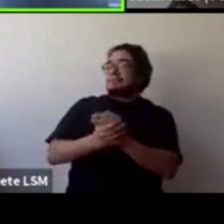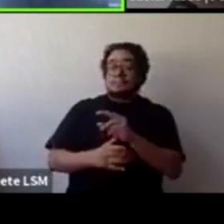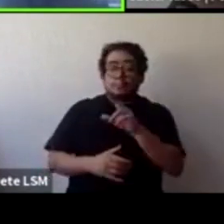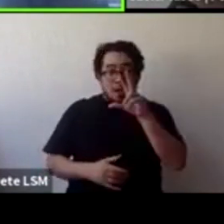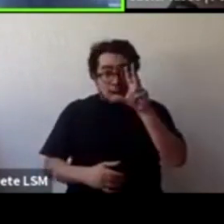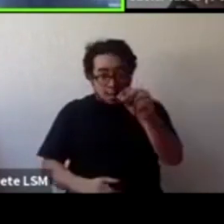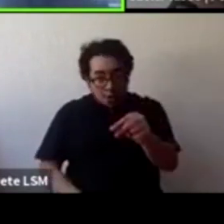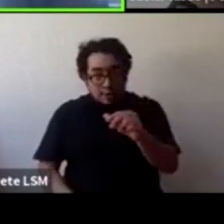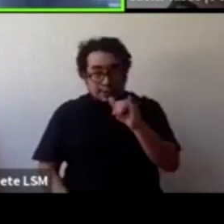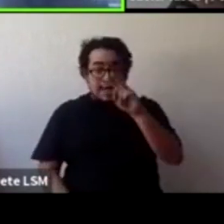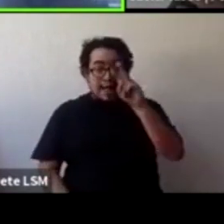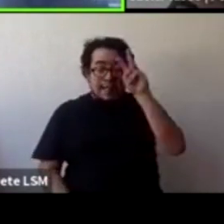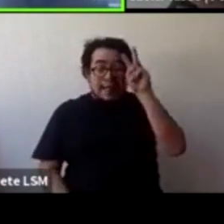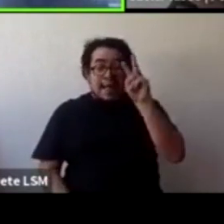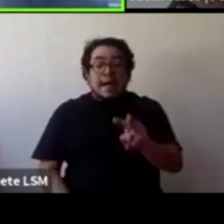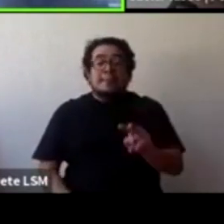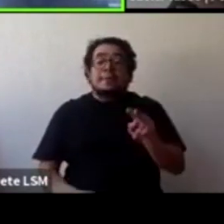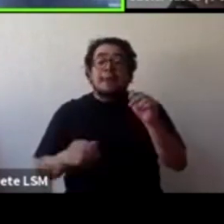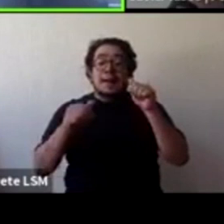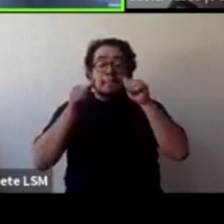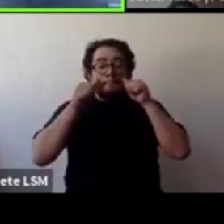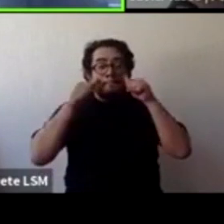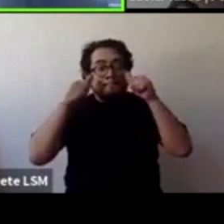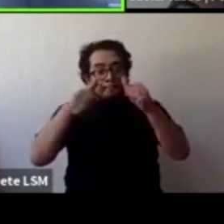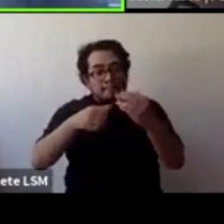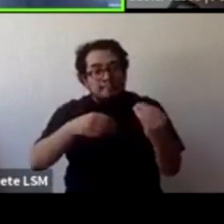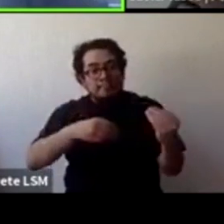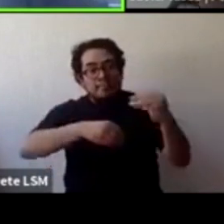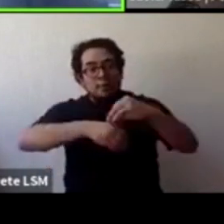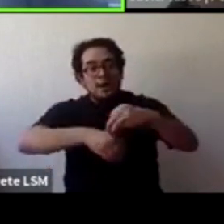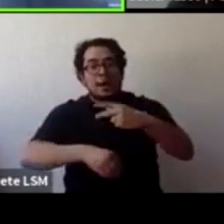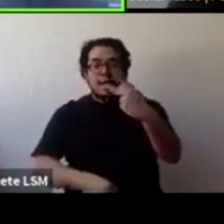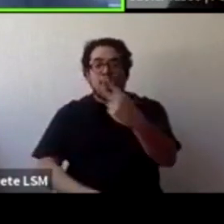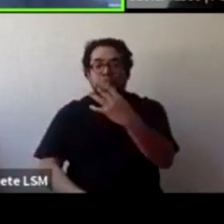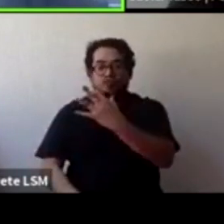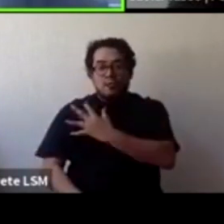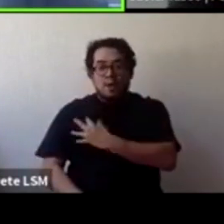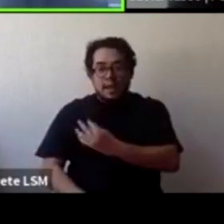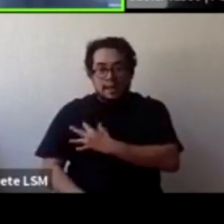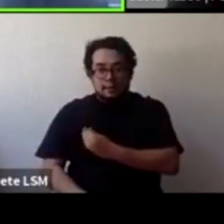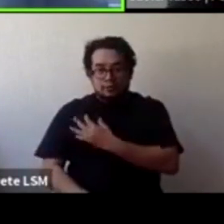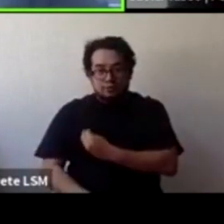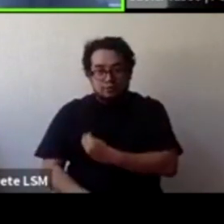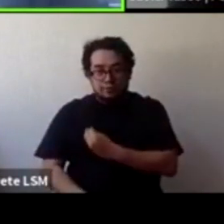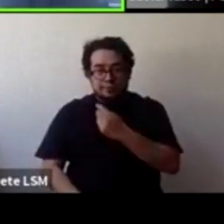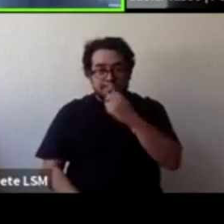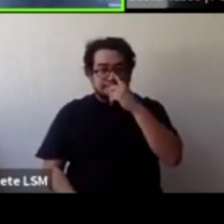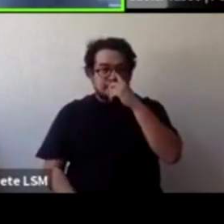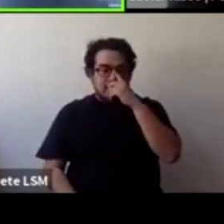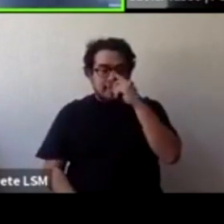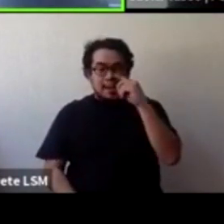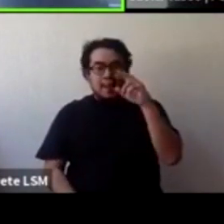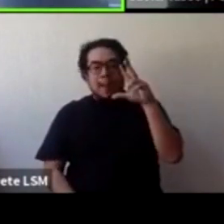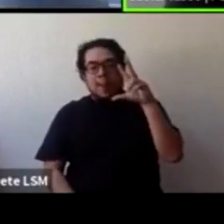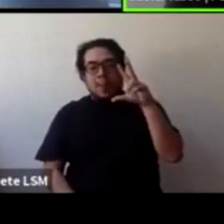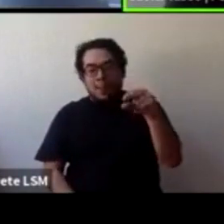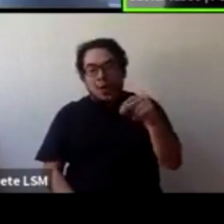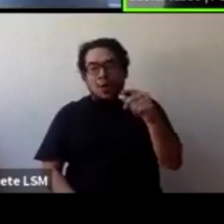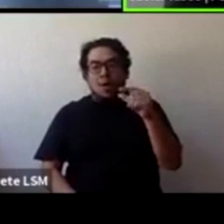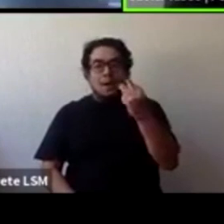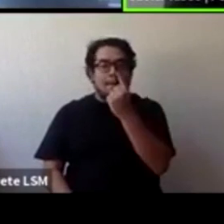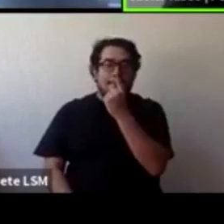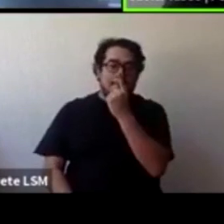tienen que saber qué es lo que hacen cómo lo hacen etcétera etcétera sin tratar de ser la gestapo ¿no? pero